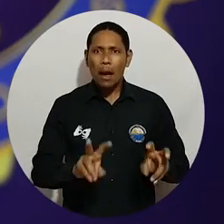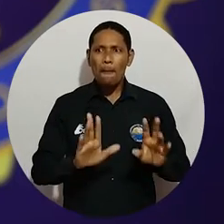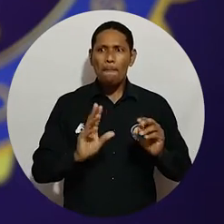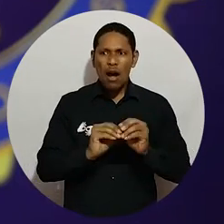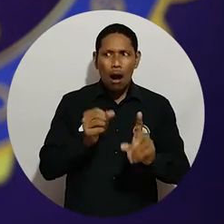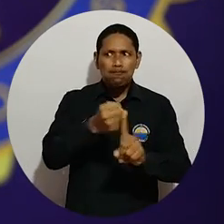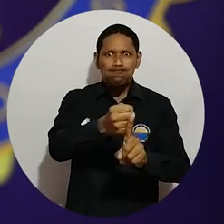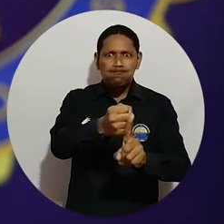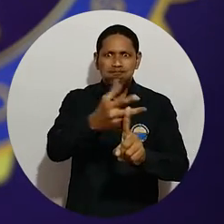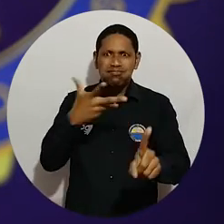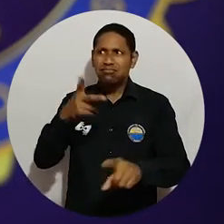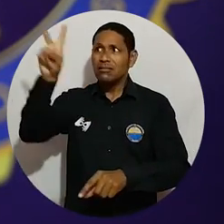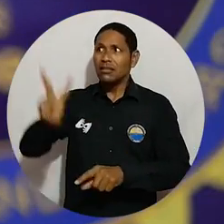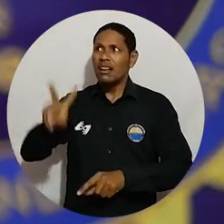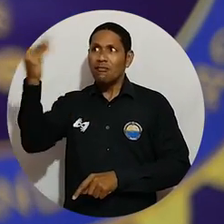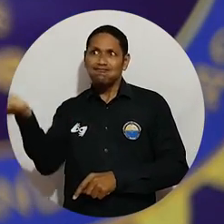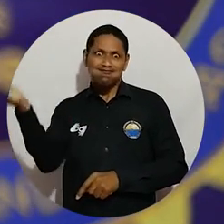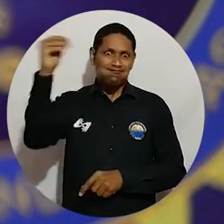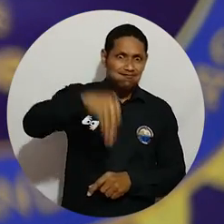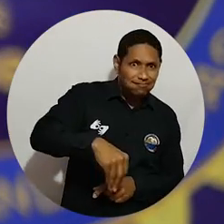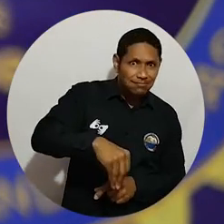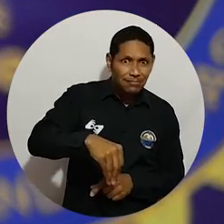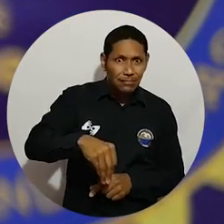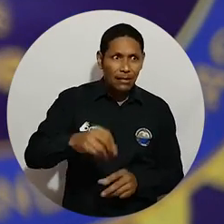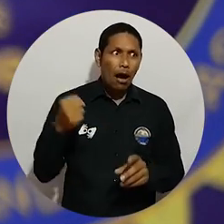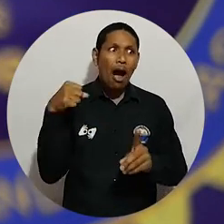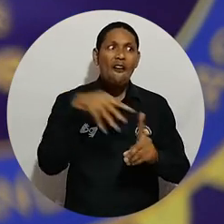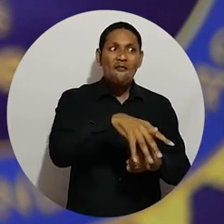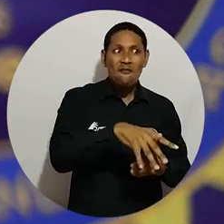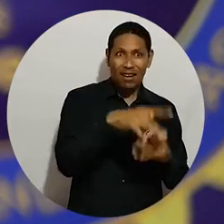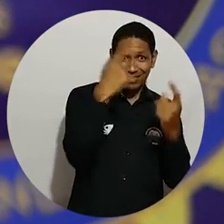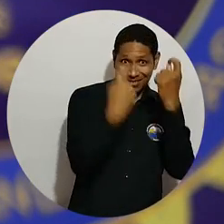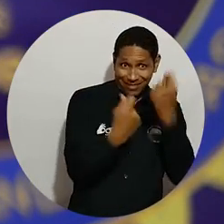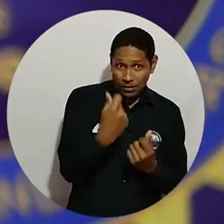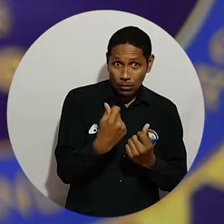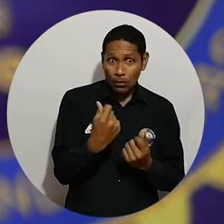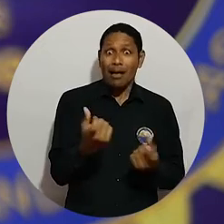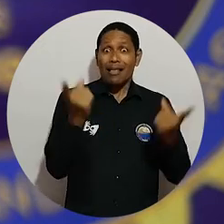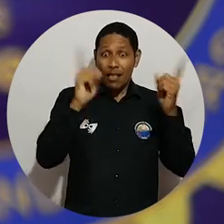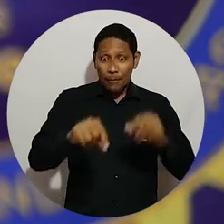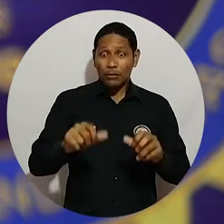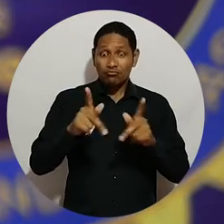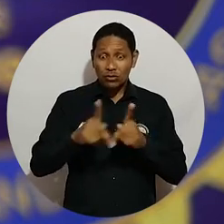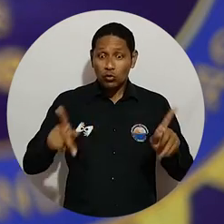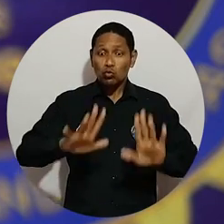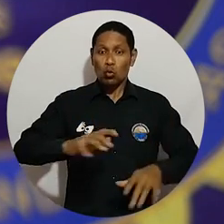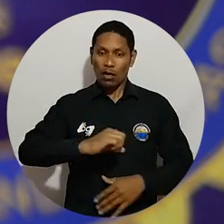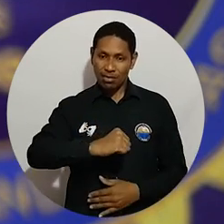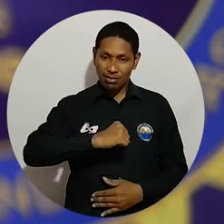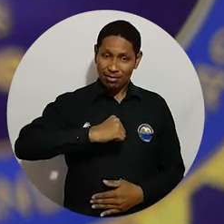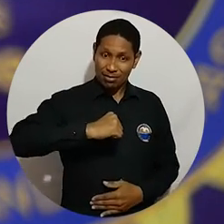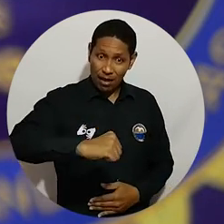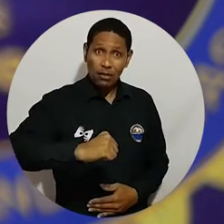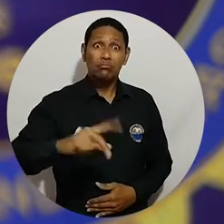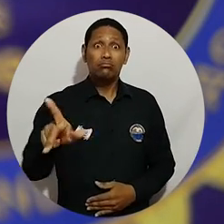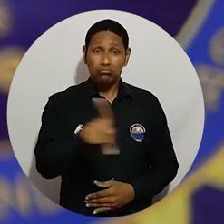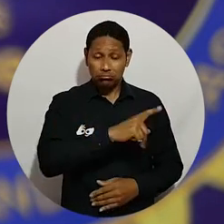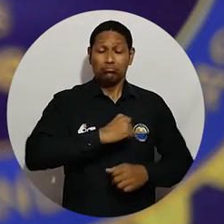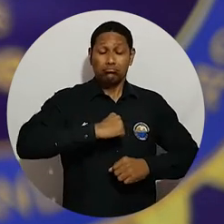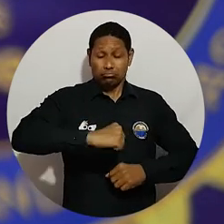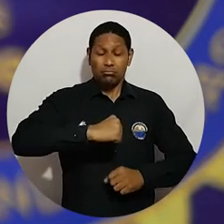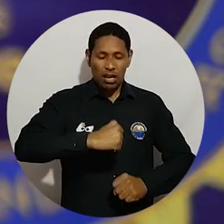analizar estos temas no solo desde los impactos de la migración o los efectos que pueda tener en la economía, sino también como un derecho